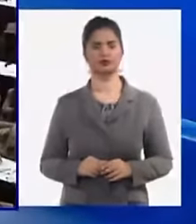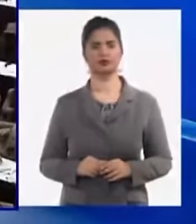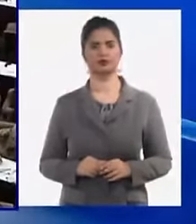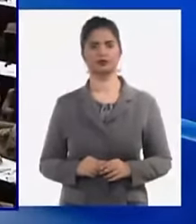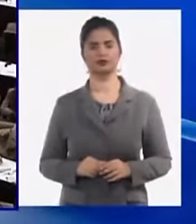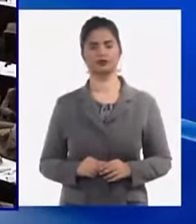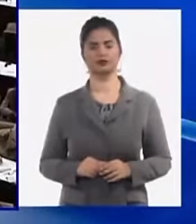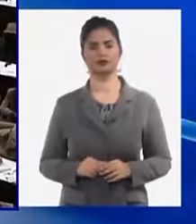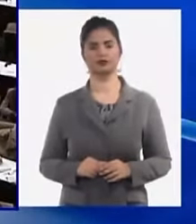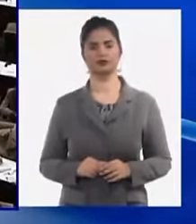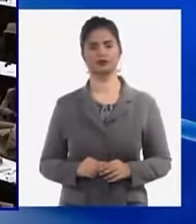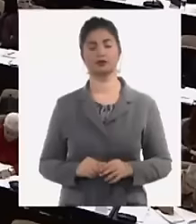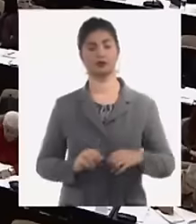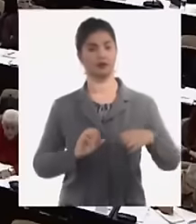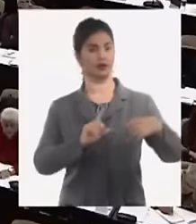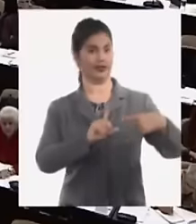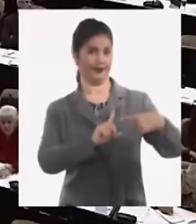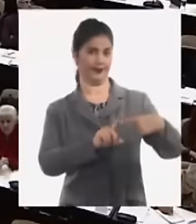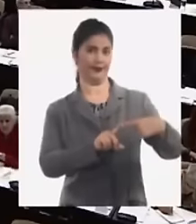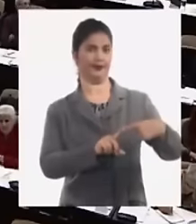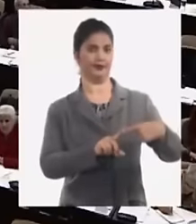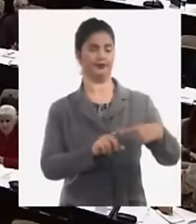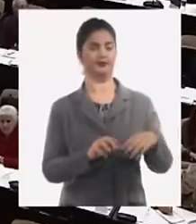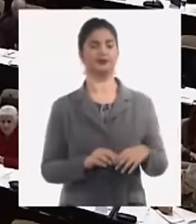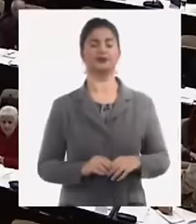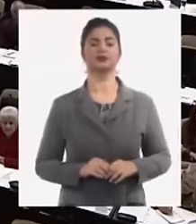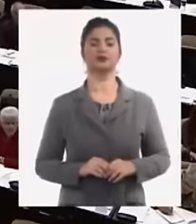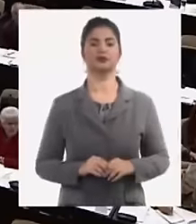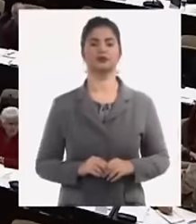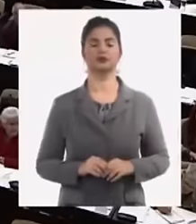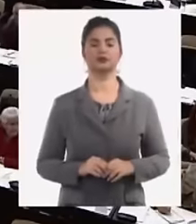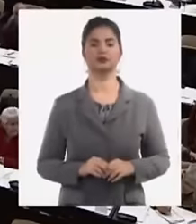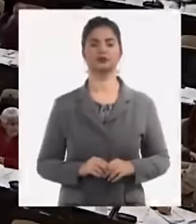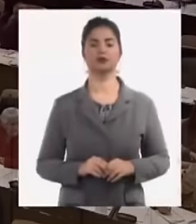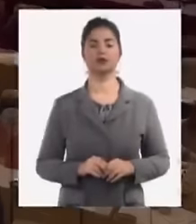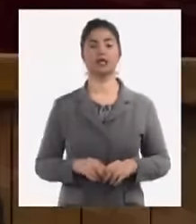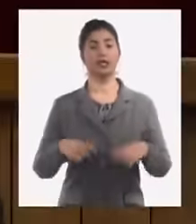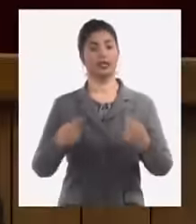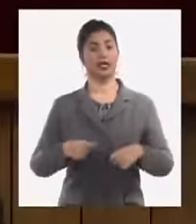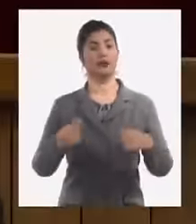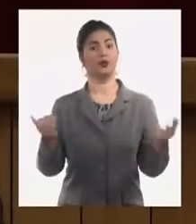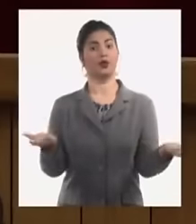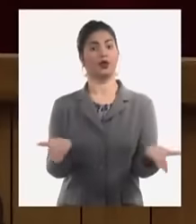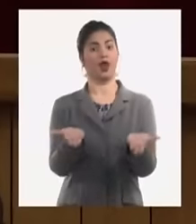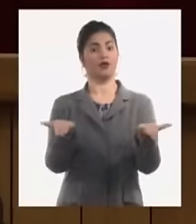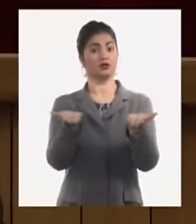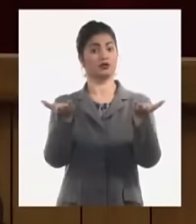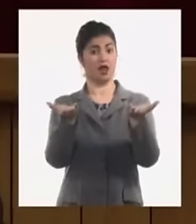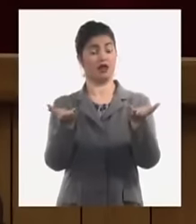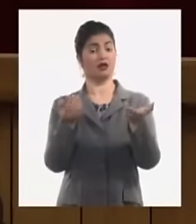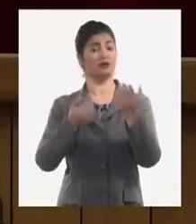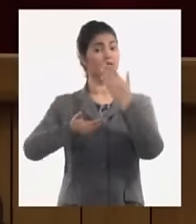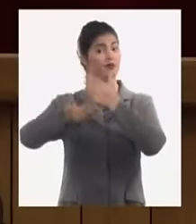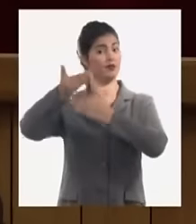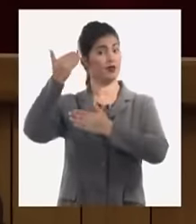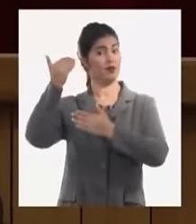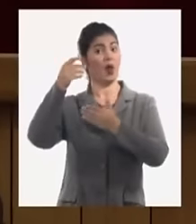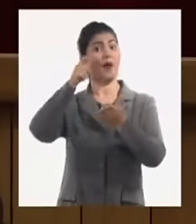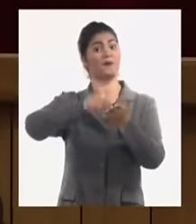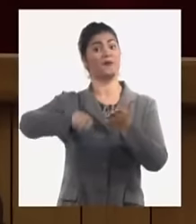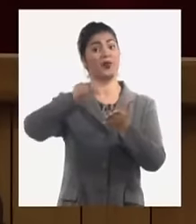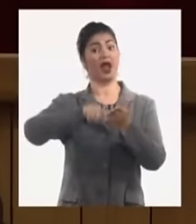en primer lugar tenemos que avanzar y así lo hemos previsto durante el 2024